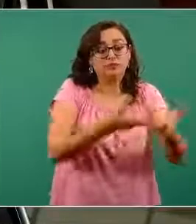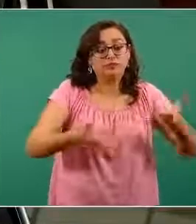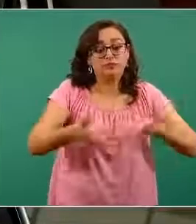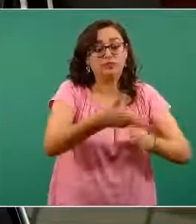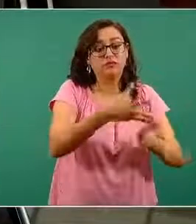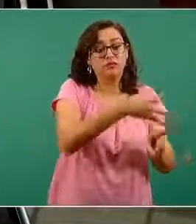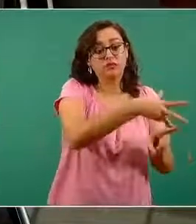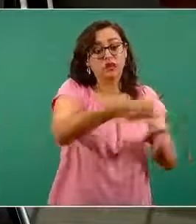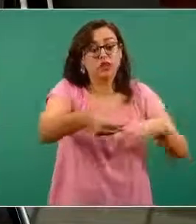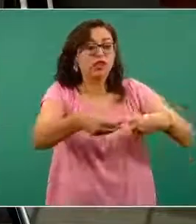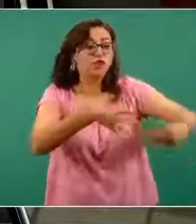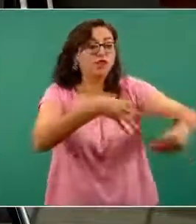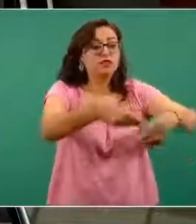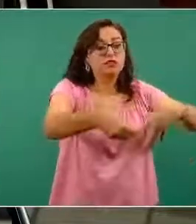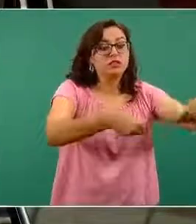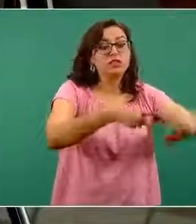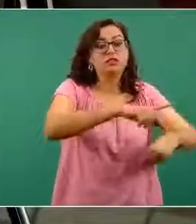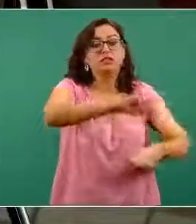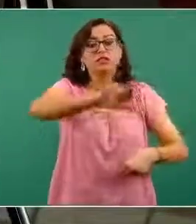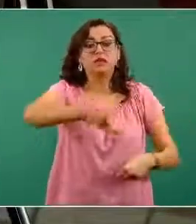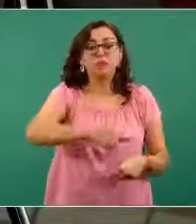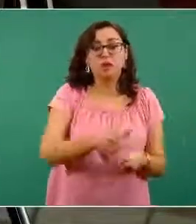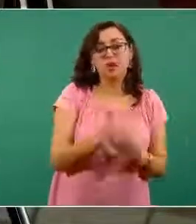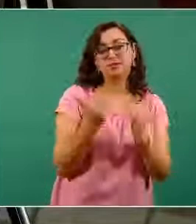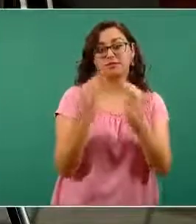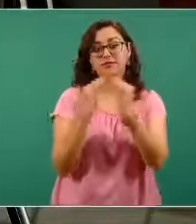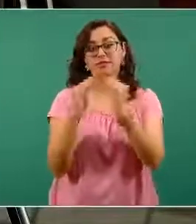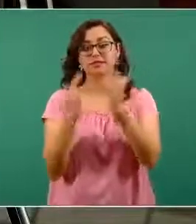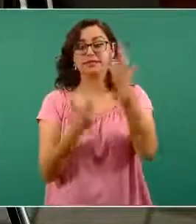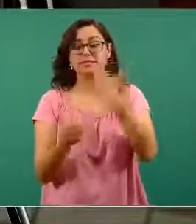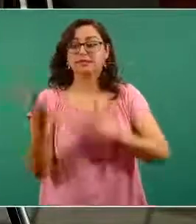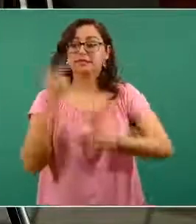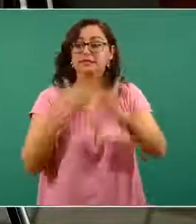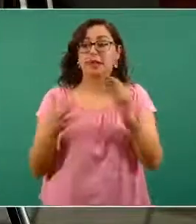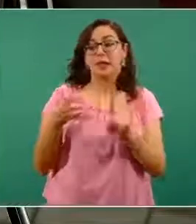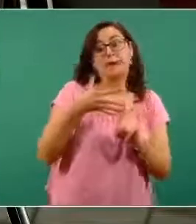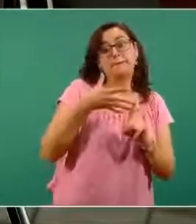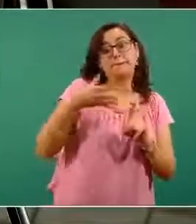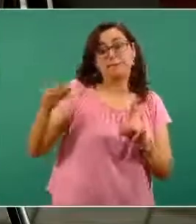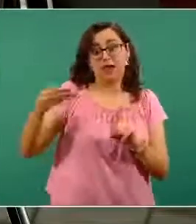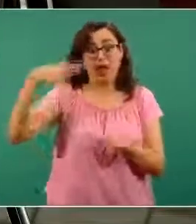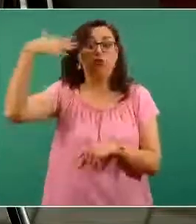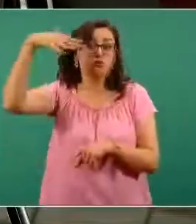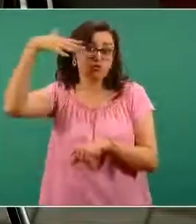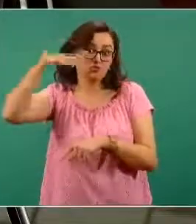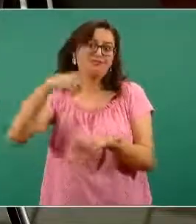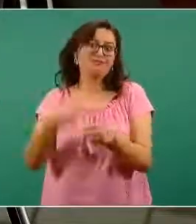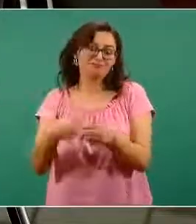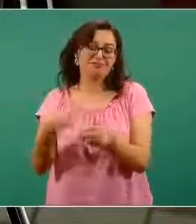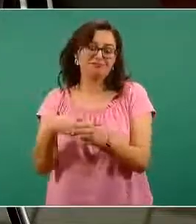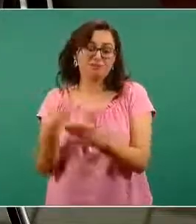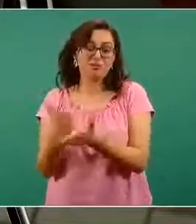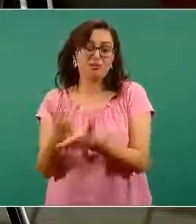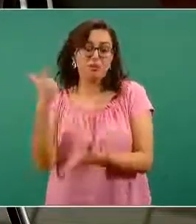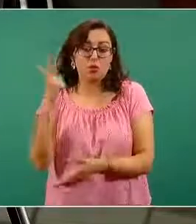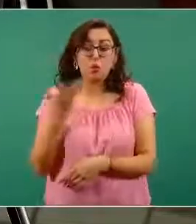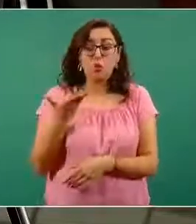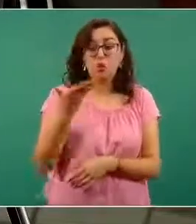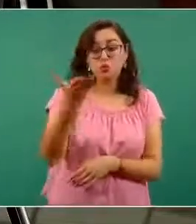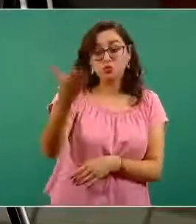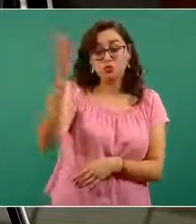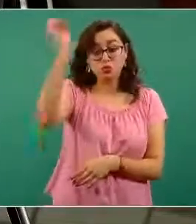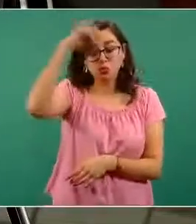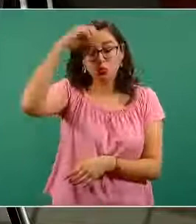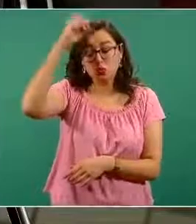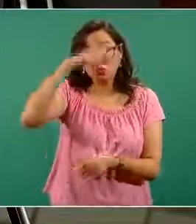más grandes y estos eventualmente sufrieron una enfermedad grave. ¿Cuál sería su opinión al respecto, aun